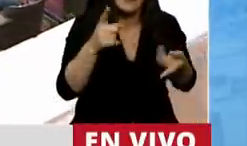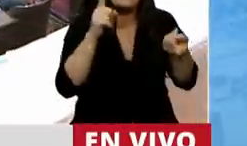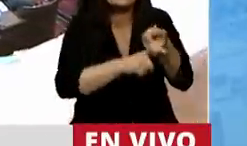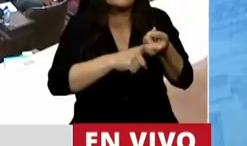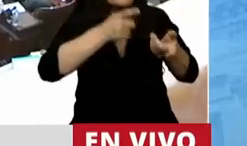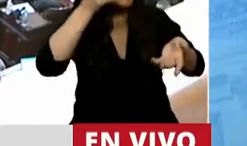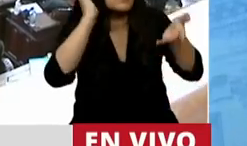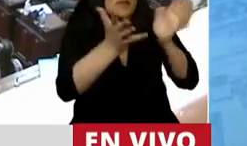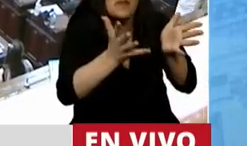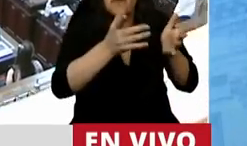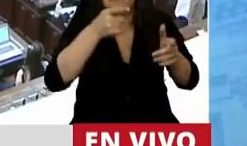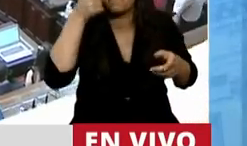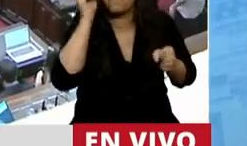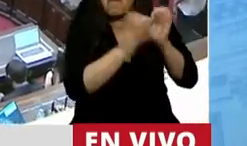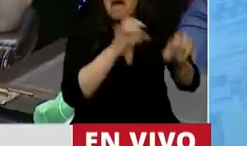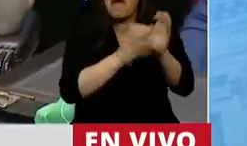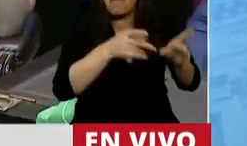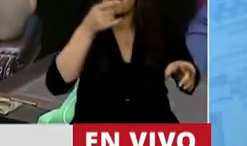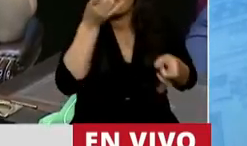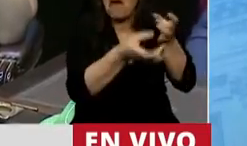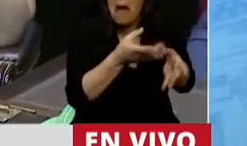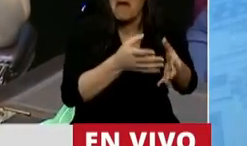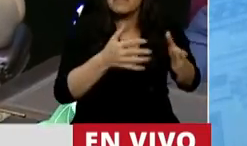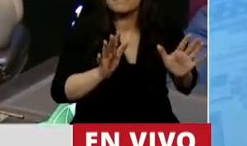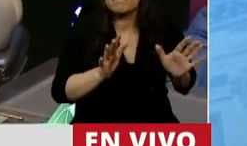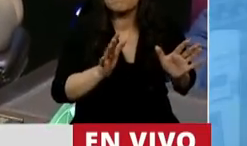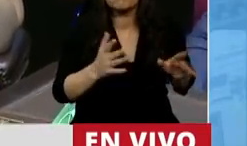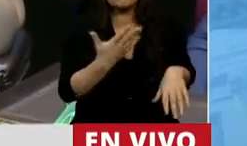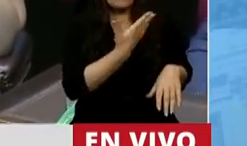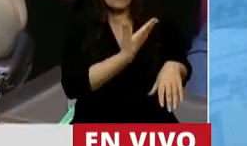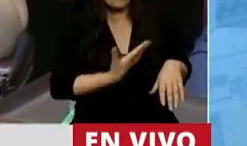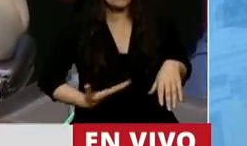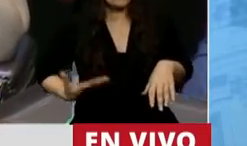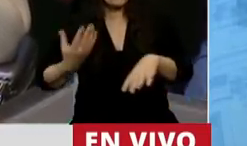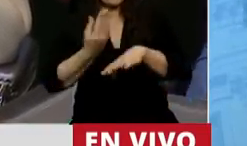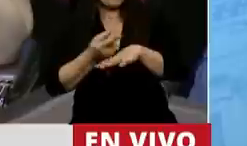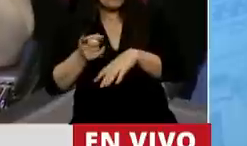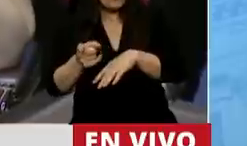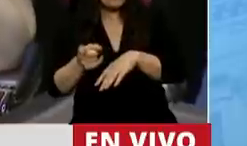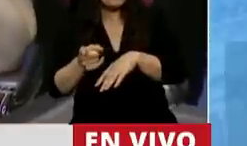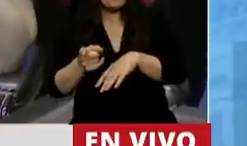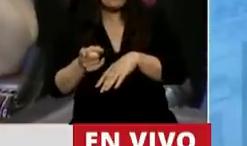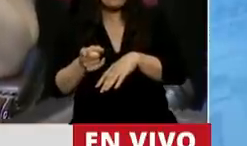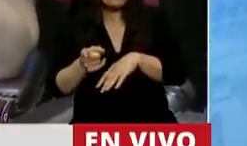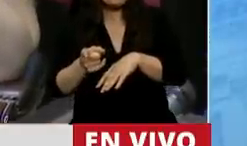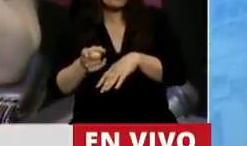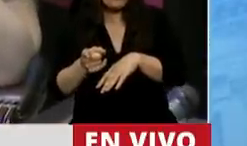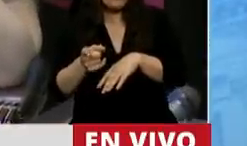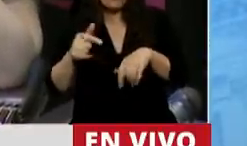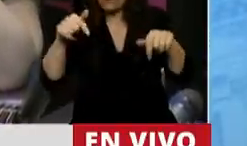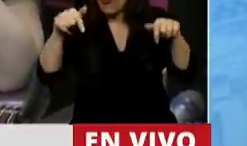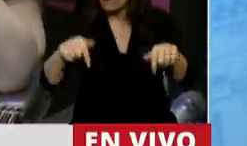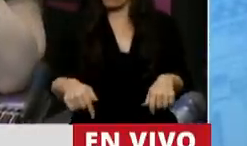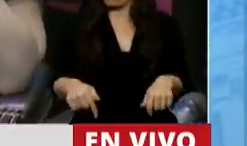que las golpean, que las agreden, que las insultan. El gobierno ha tenido hoy